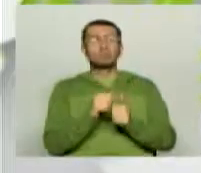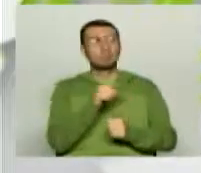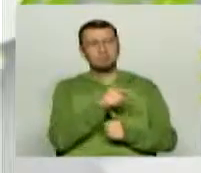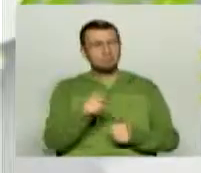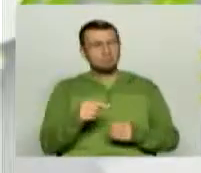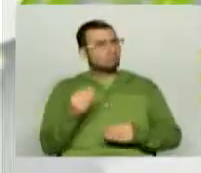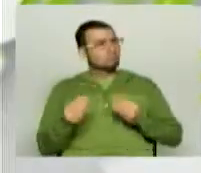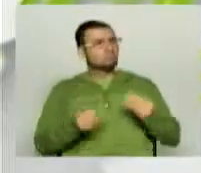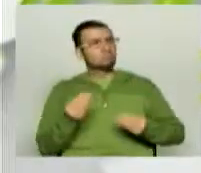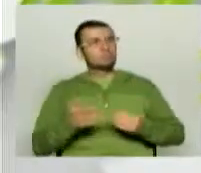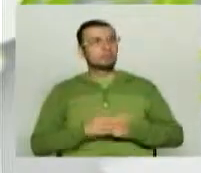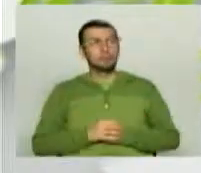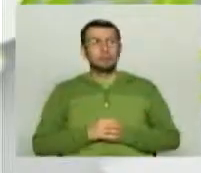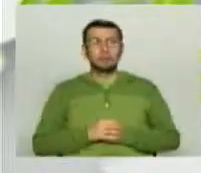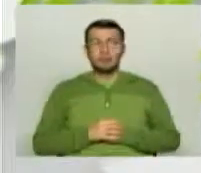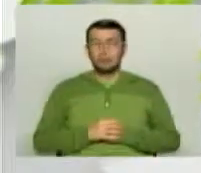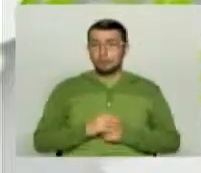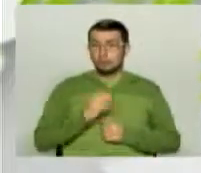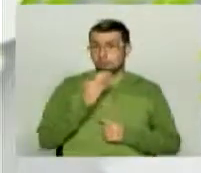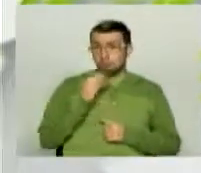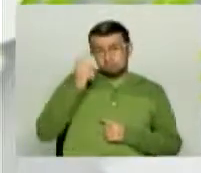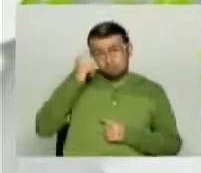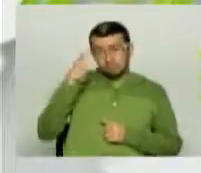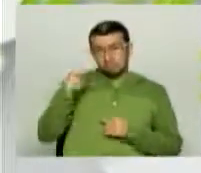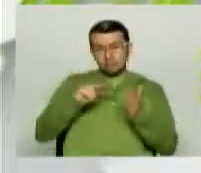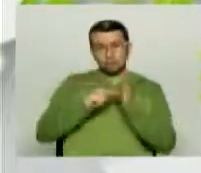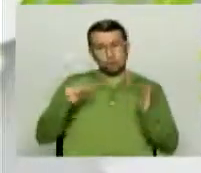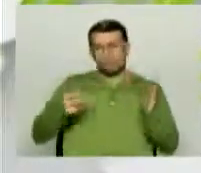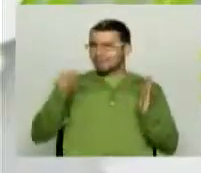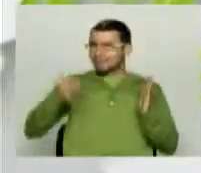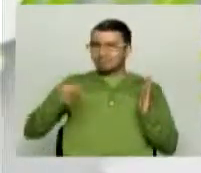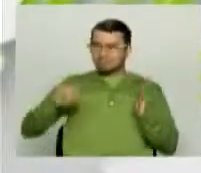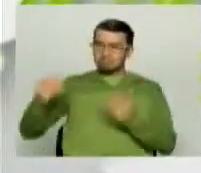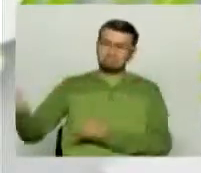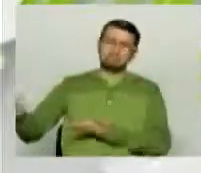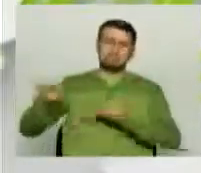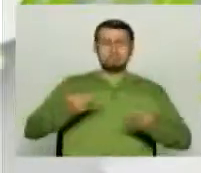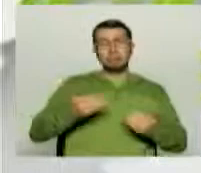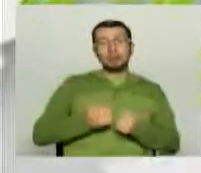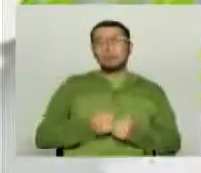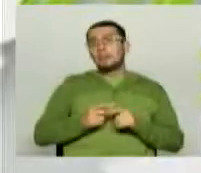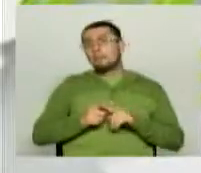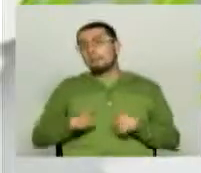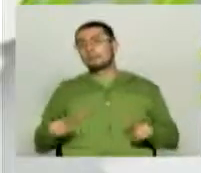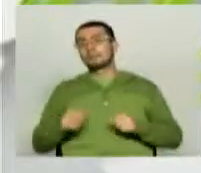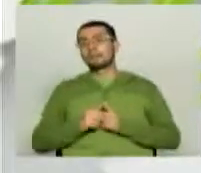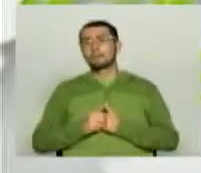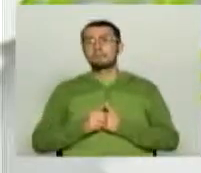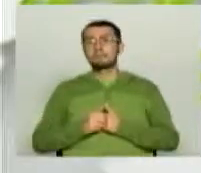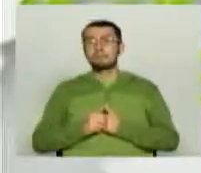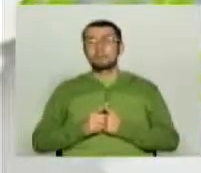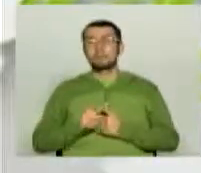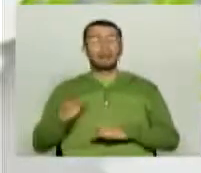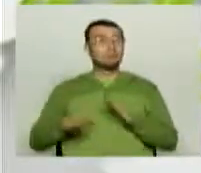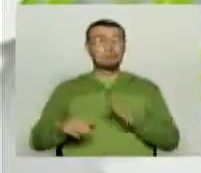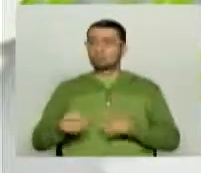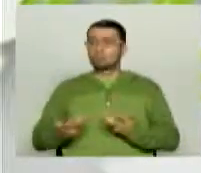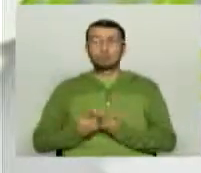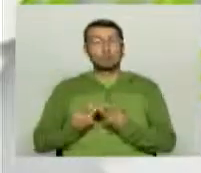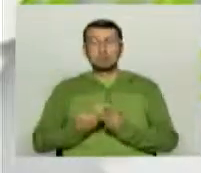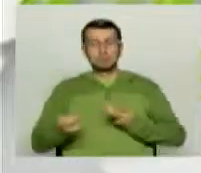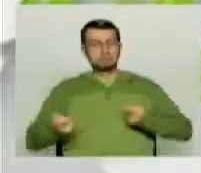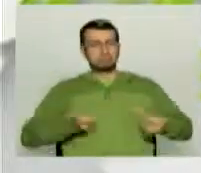A mí me parece que la tecnología siempre será bienvenida, pero si no sabemos manejar